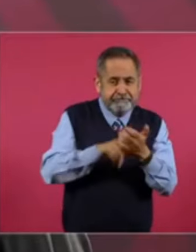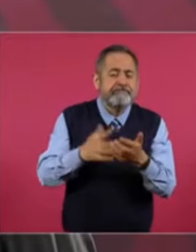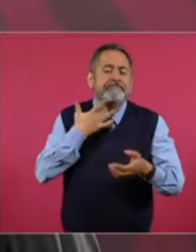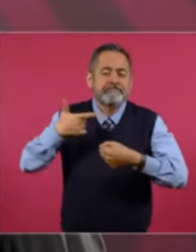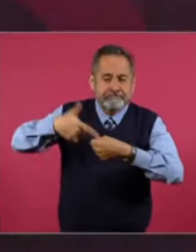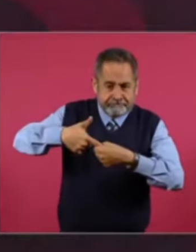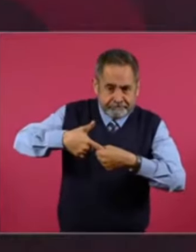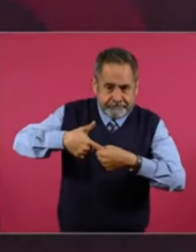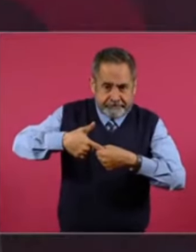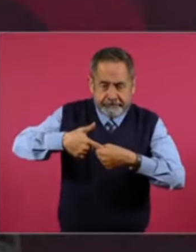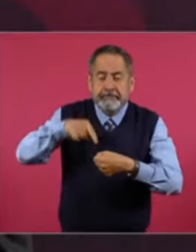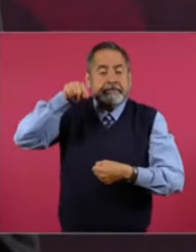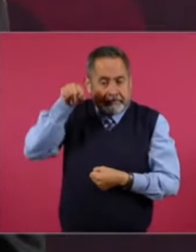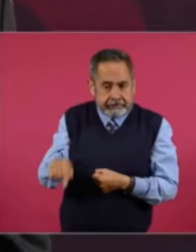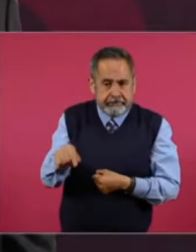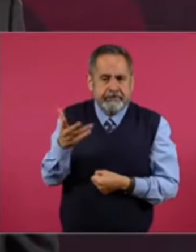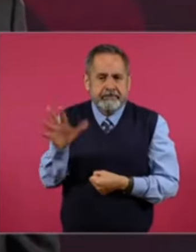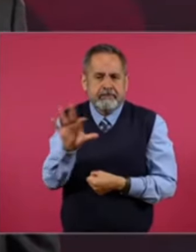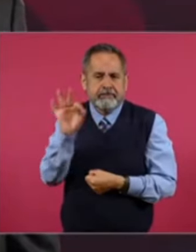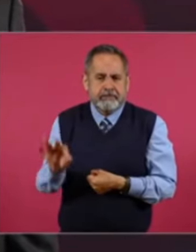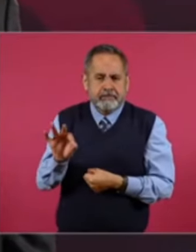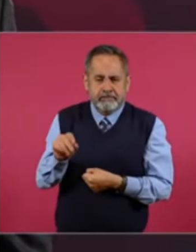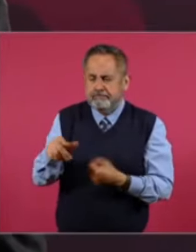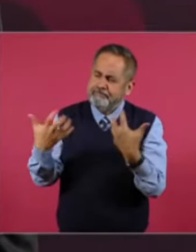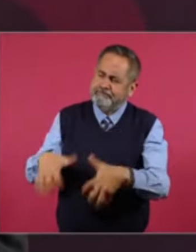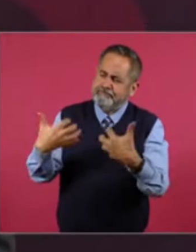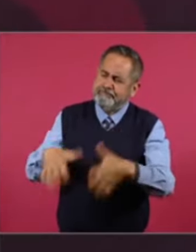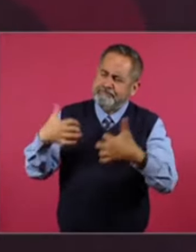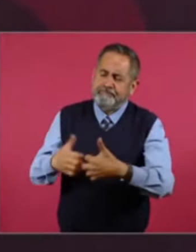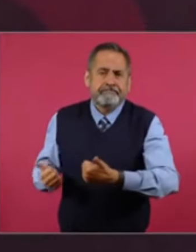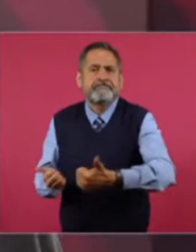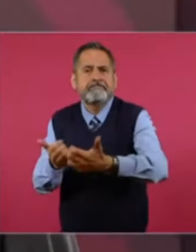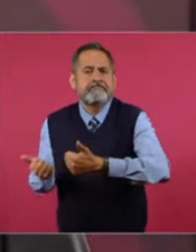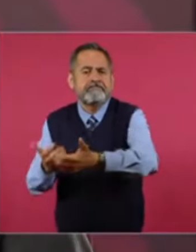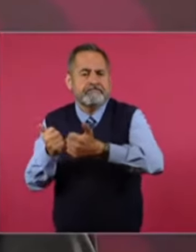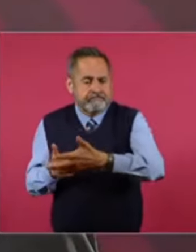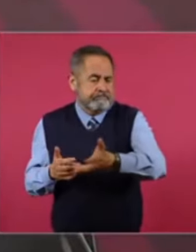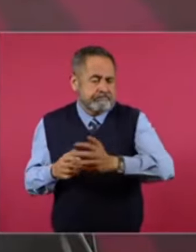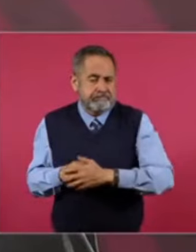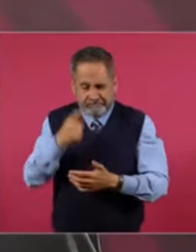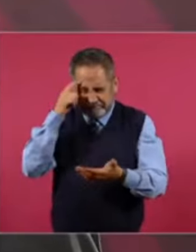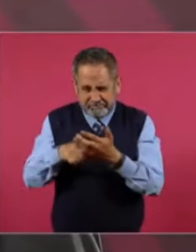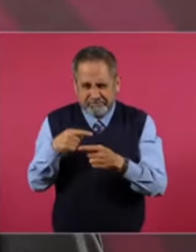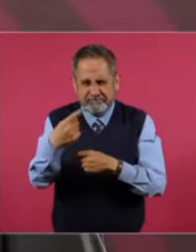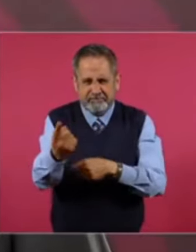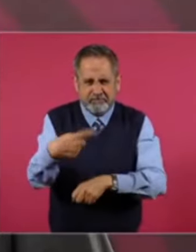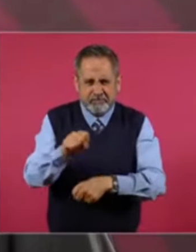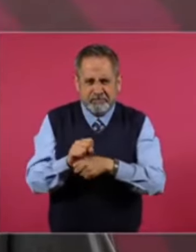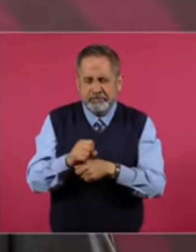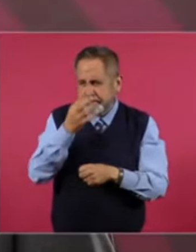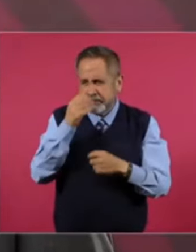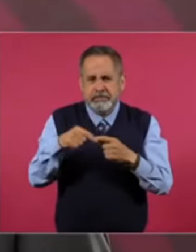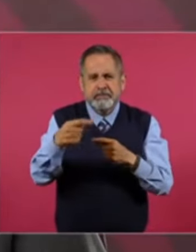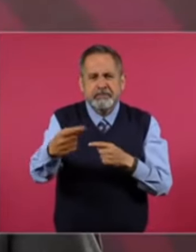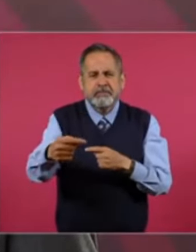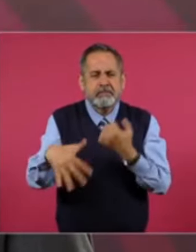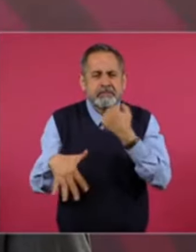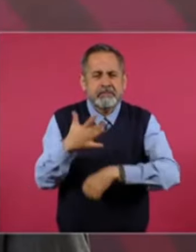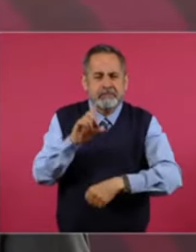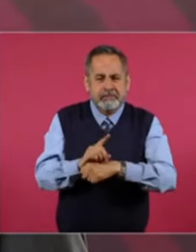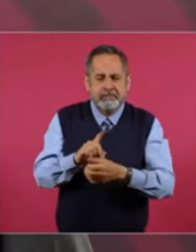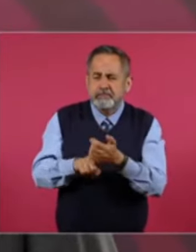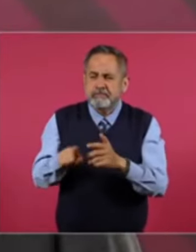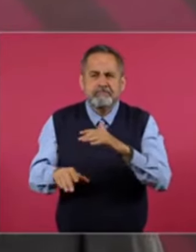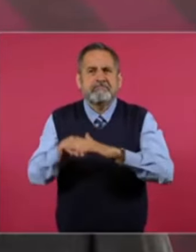Que consumimos. Diariamente. Y. Yo espero que en una semana. En 15 días. Va a estar